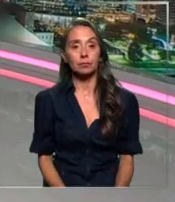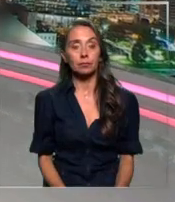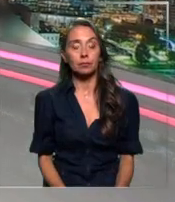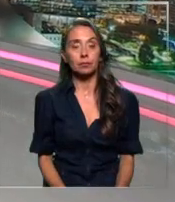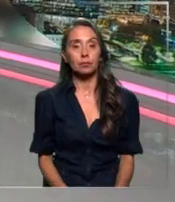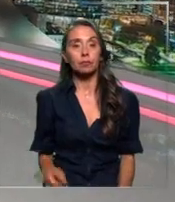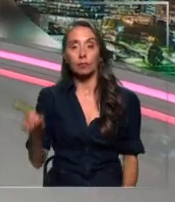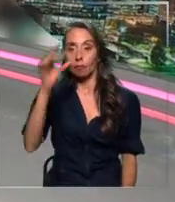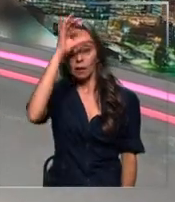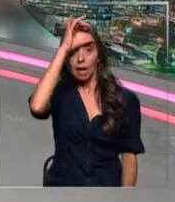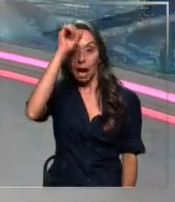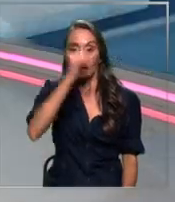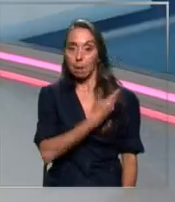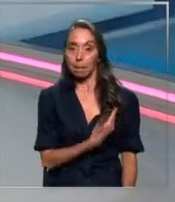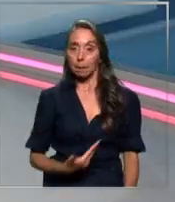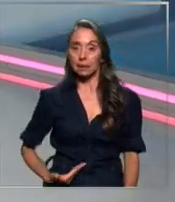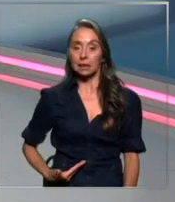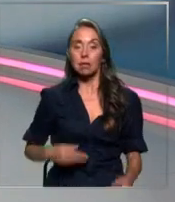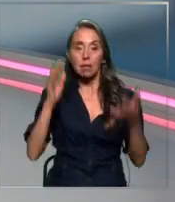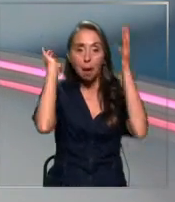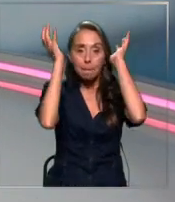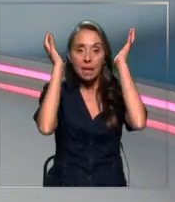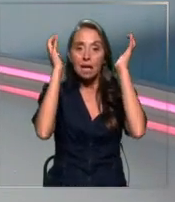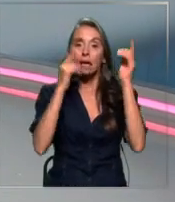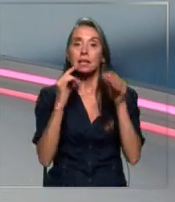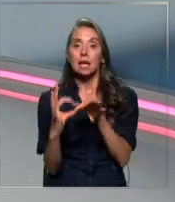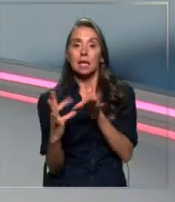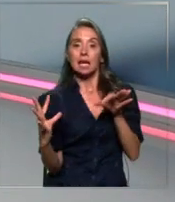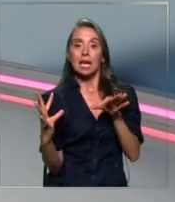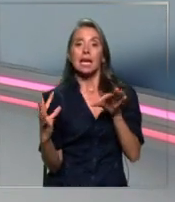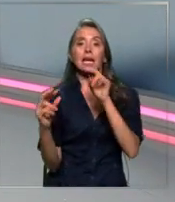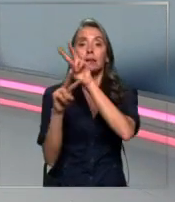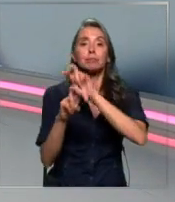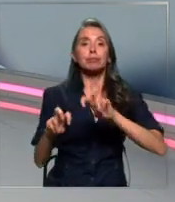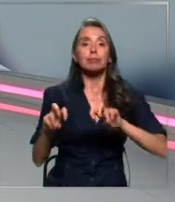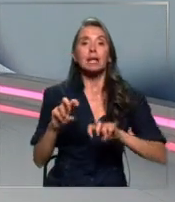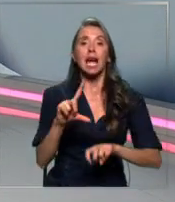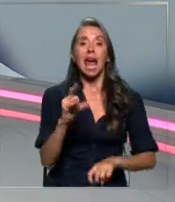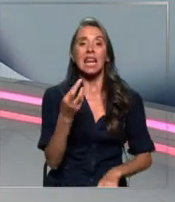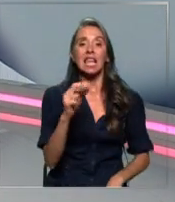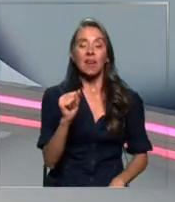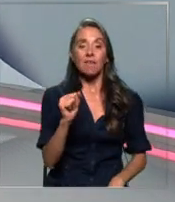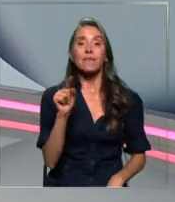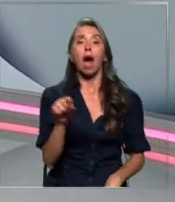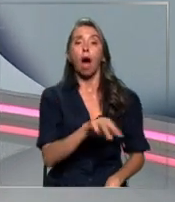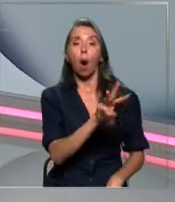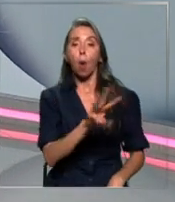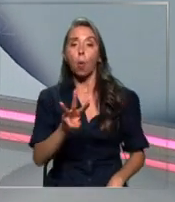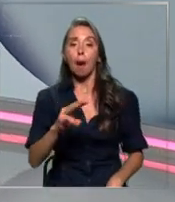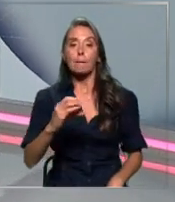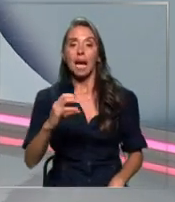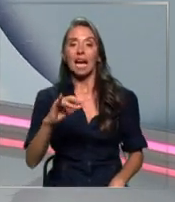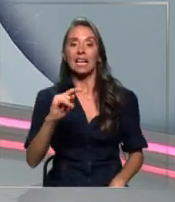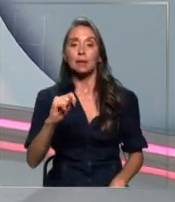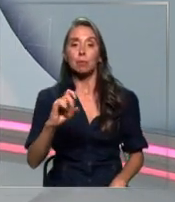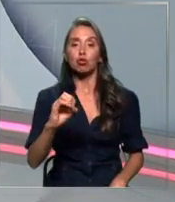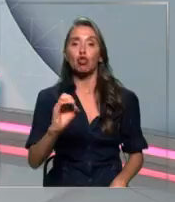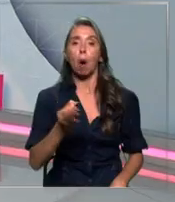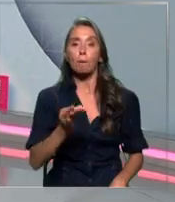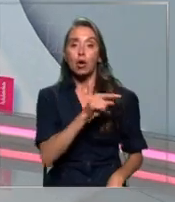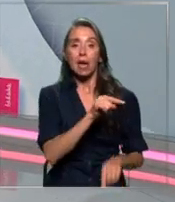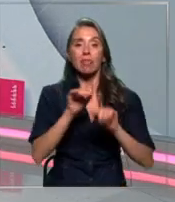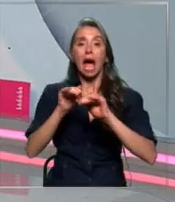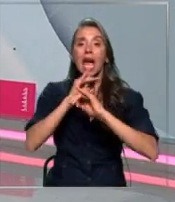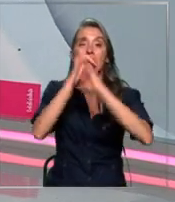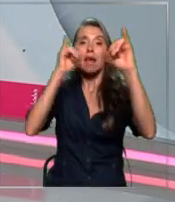Vamos ahora a Argentina, donde el presidente Javier Milley intenta desligarse del caso Libra a la plataforma de criptomonedas que él promovió y por la